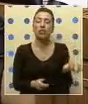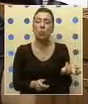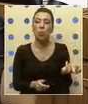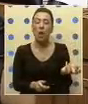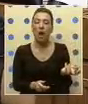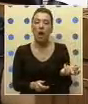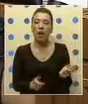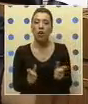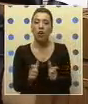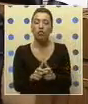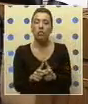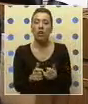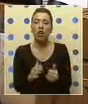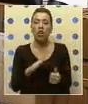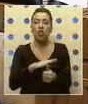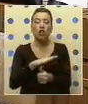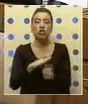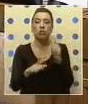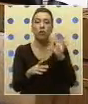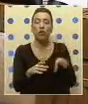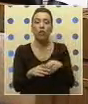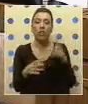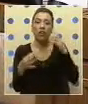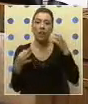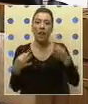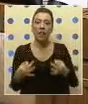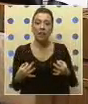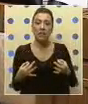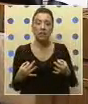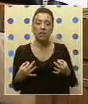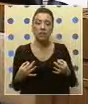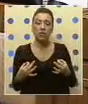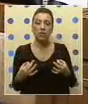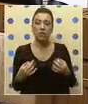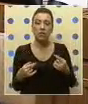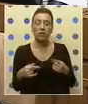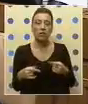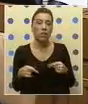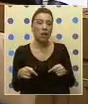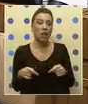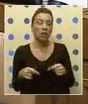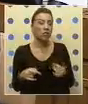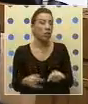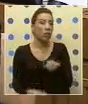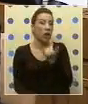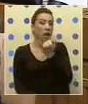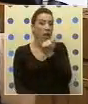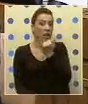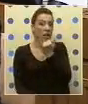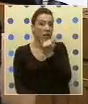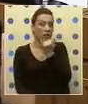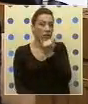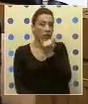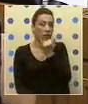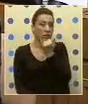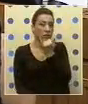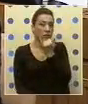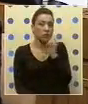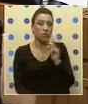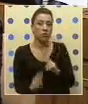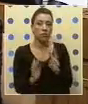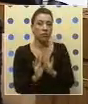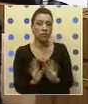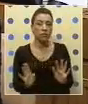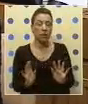y los concejales que fueron parte de esa decisión? Eso es conceptualmente una equivocación y no se innovó al respecto.